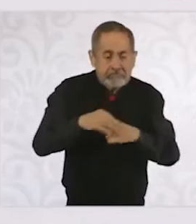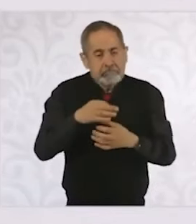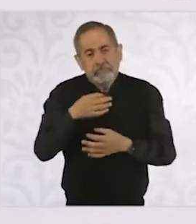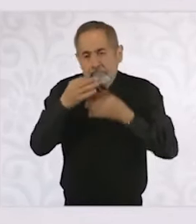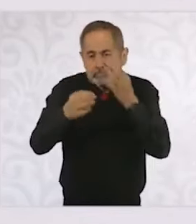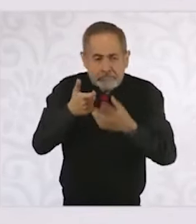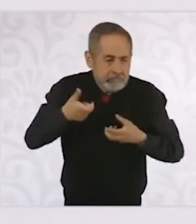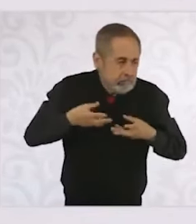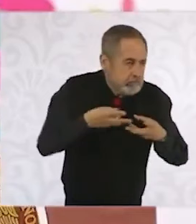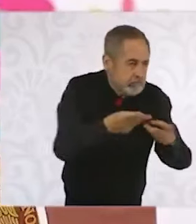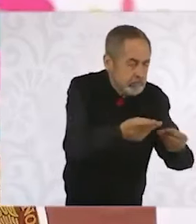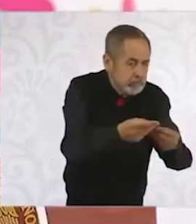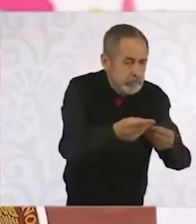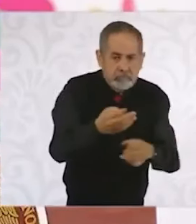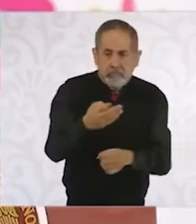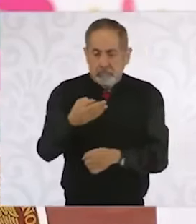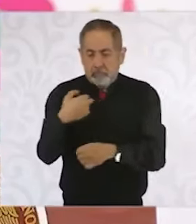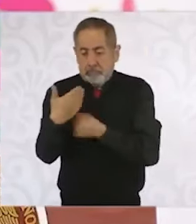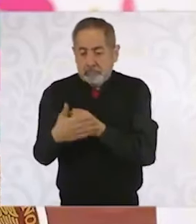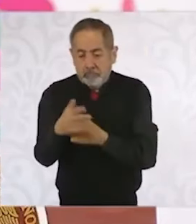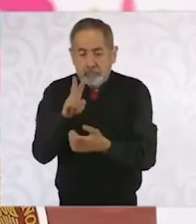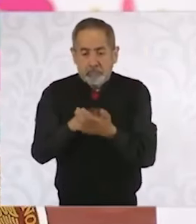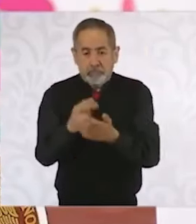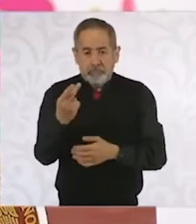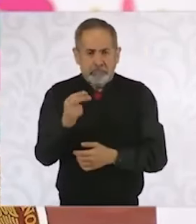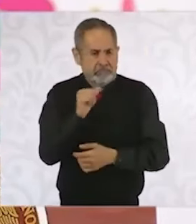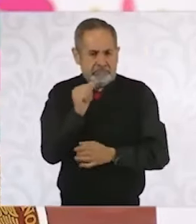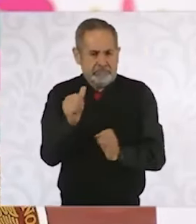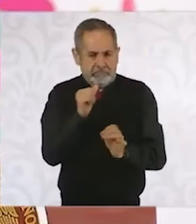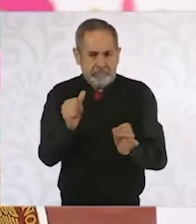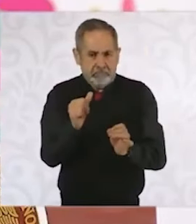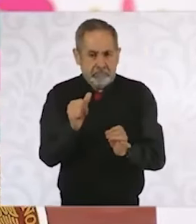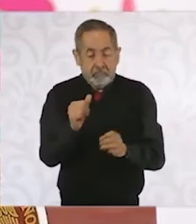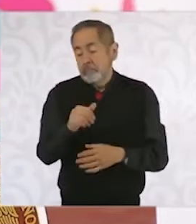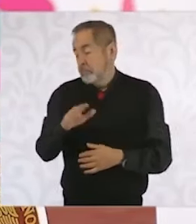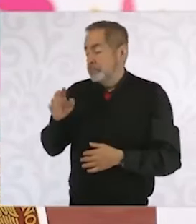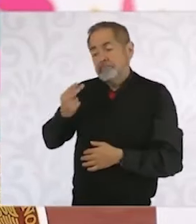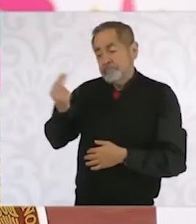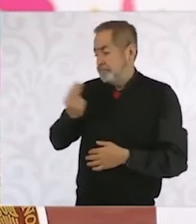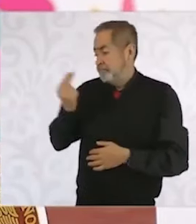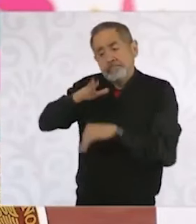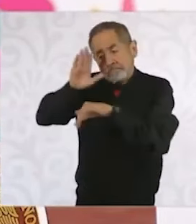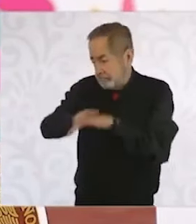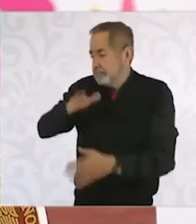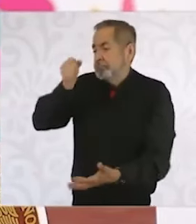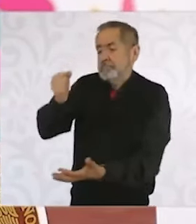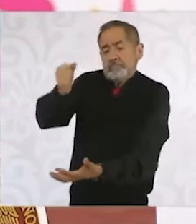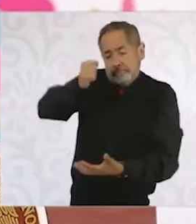¿Cómo que más recurso en el 2025 que lo que gastaron en el 24?